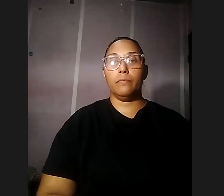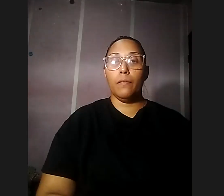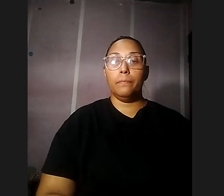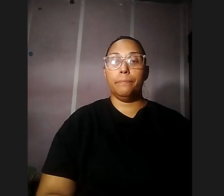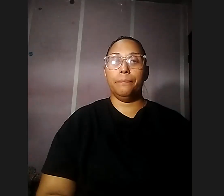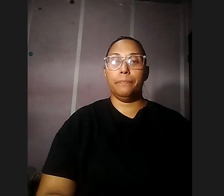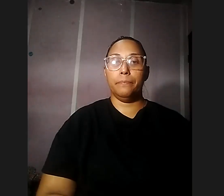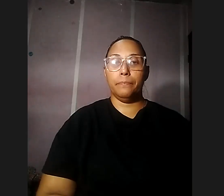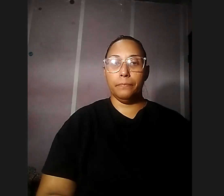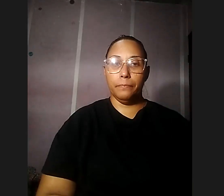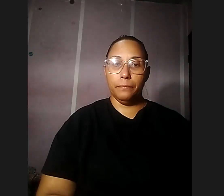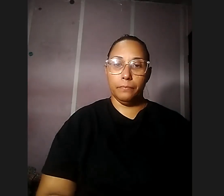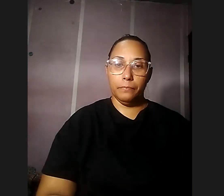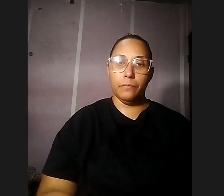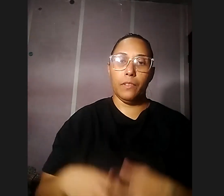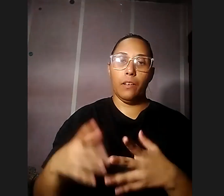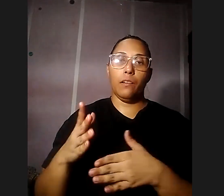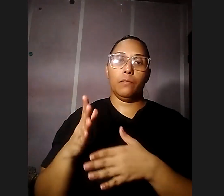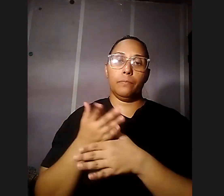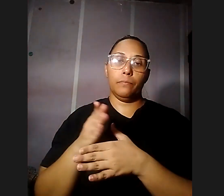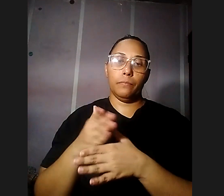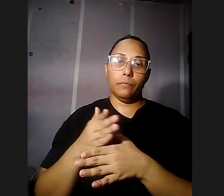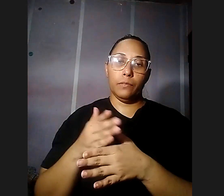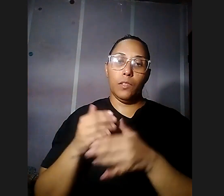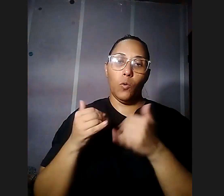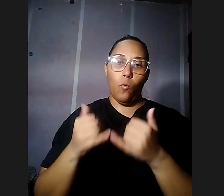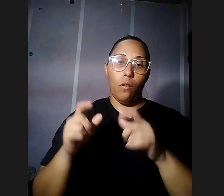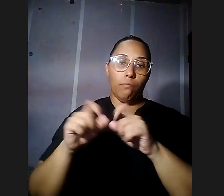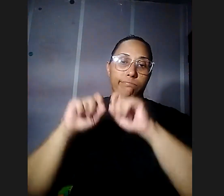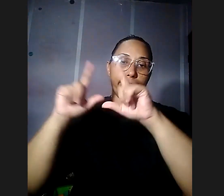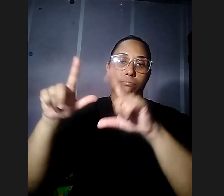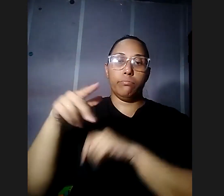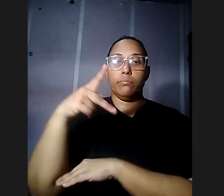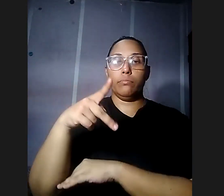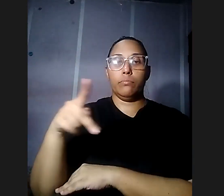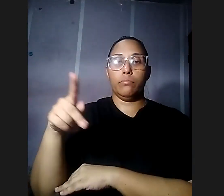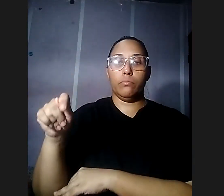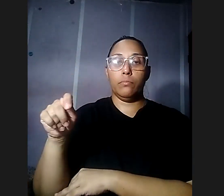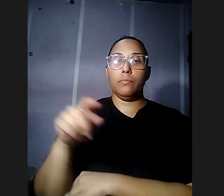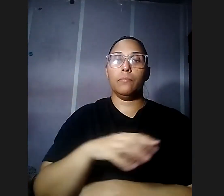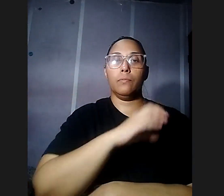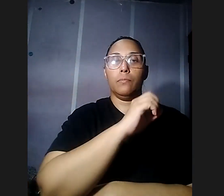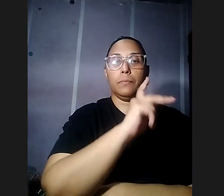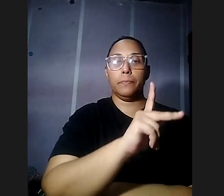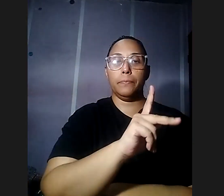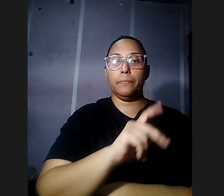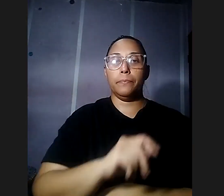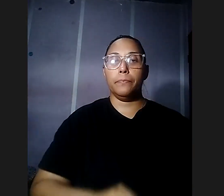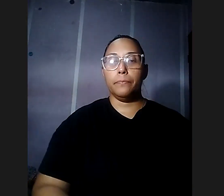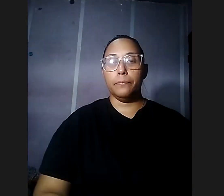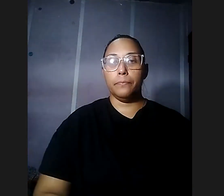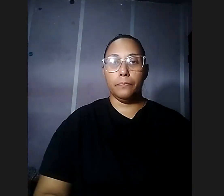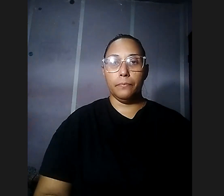ahora a compartir la presentación ok vamos a ver vamos